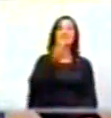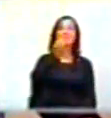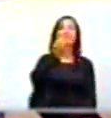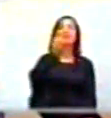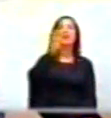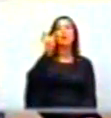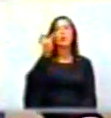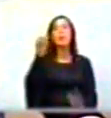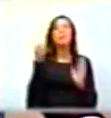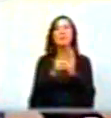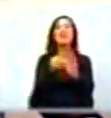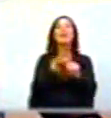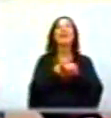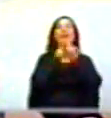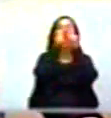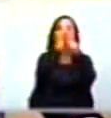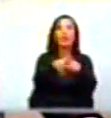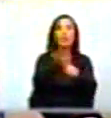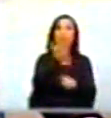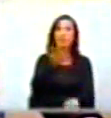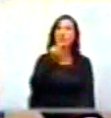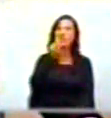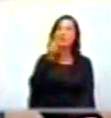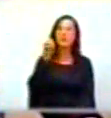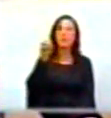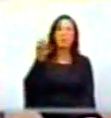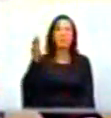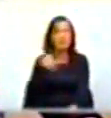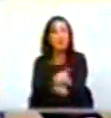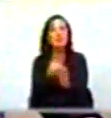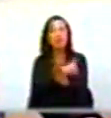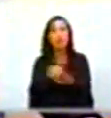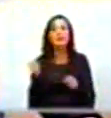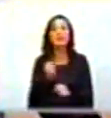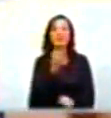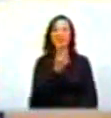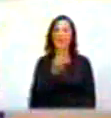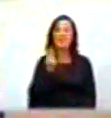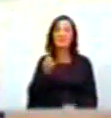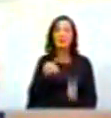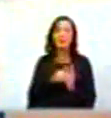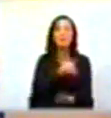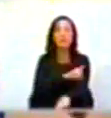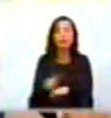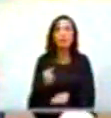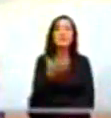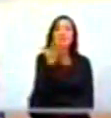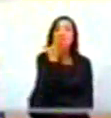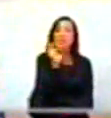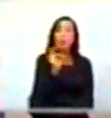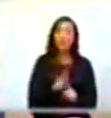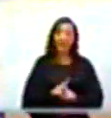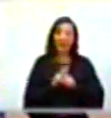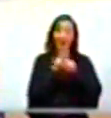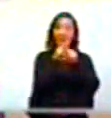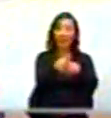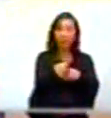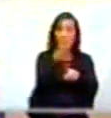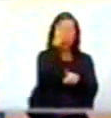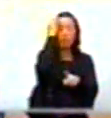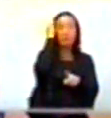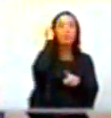Entre 5 y 10 millones de pesos se quedan con 237 mil millones y 50 créditos, 50